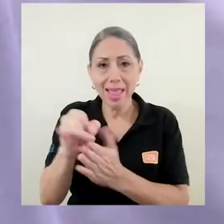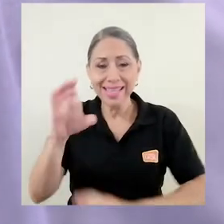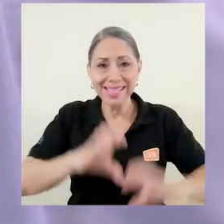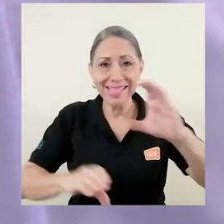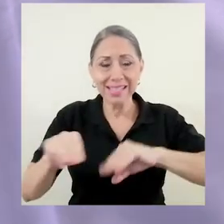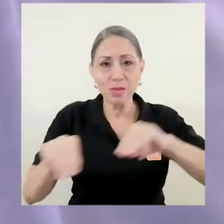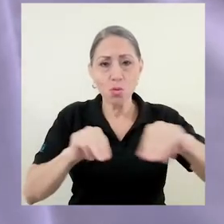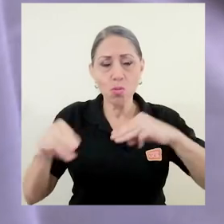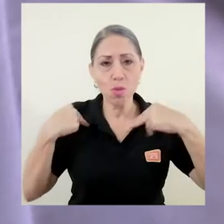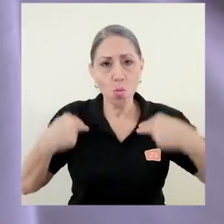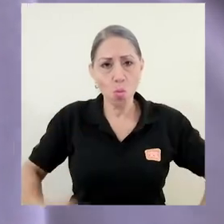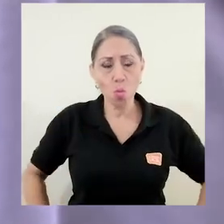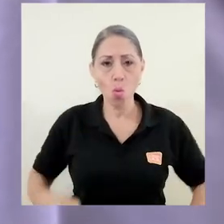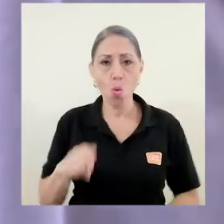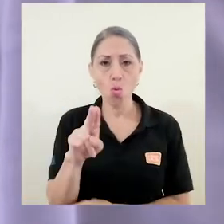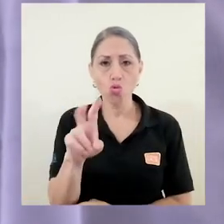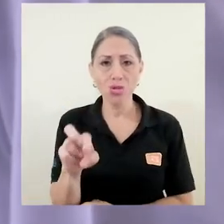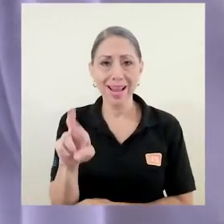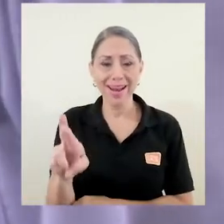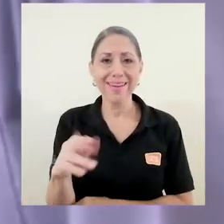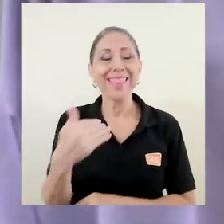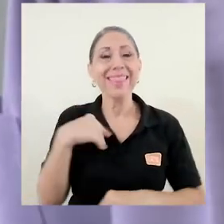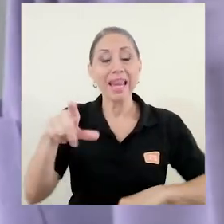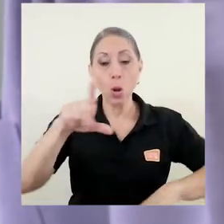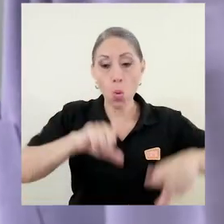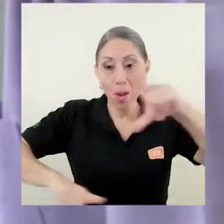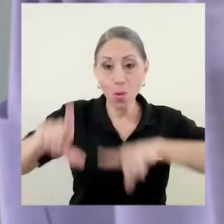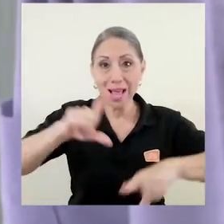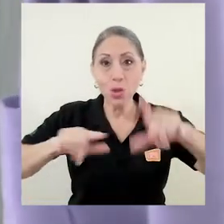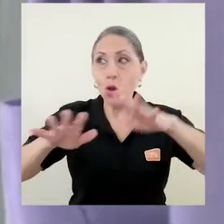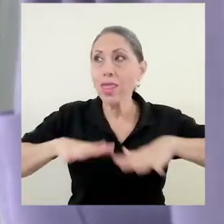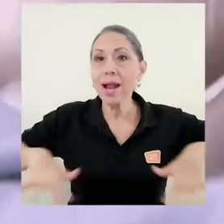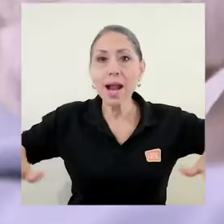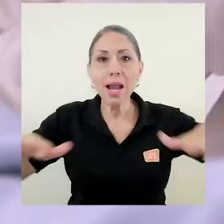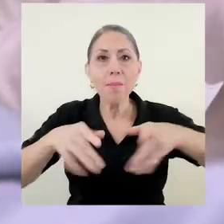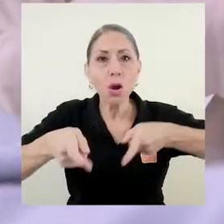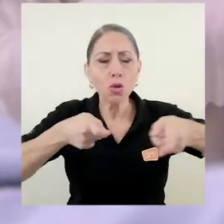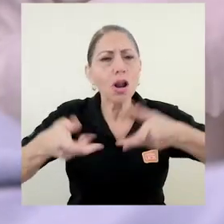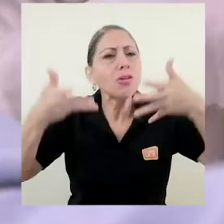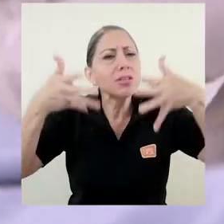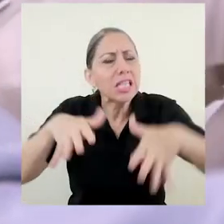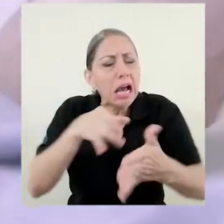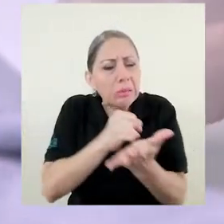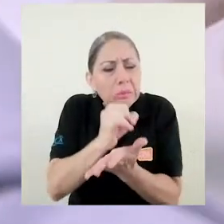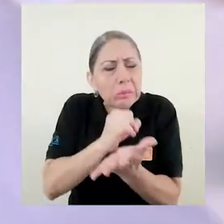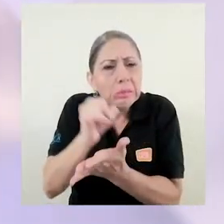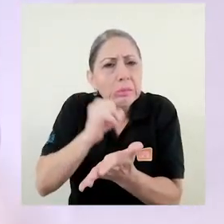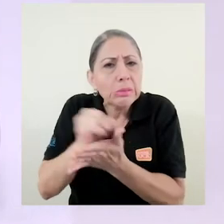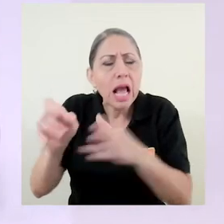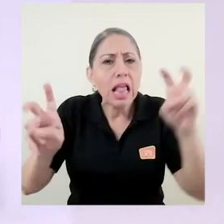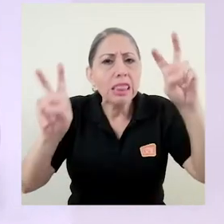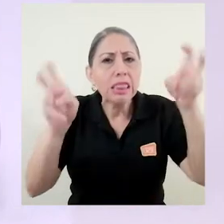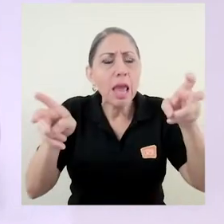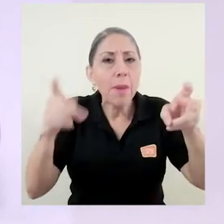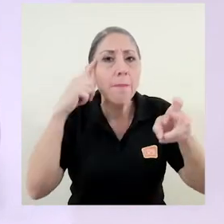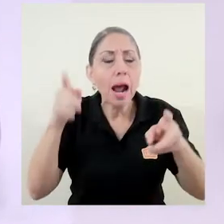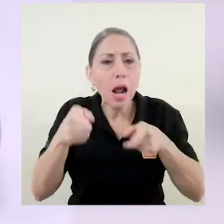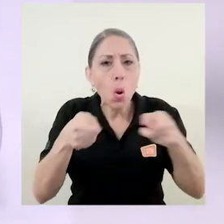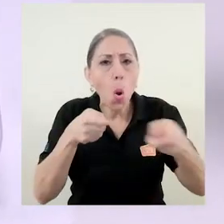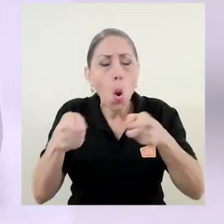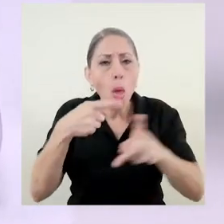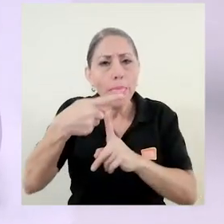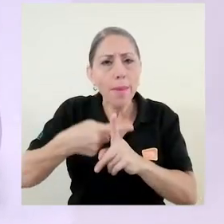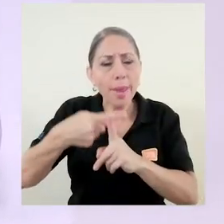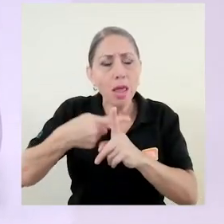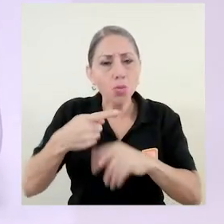Movimiento Humano de la UCR tiene un laboratorio de clima controlado que ha estudiado ampliamente el tema de la regulación